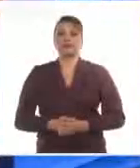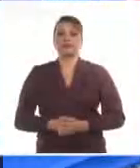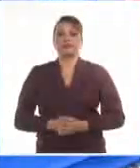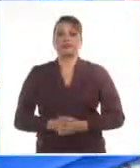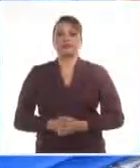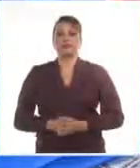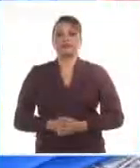Cubano de Noticias.